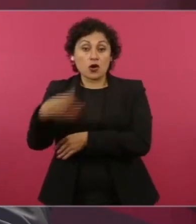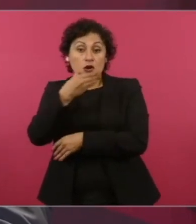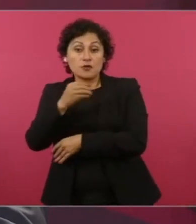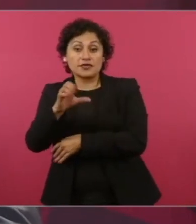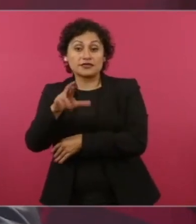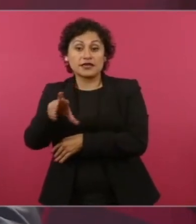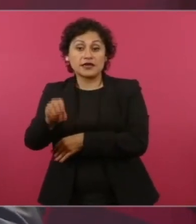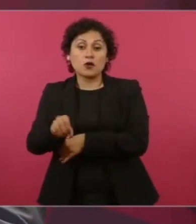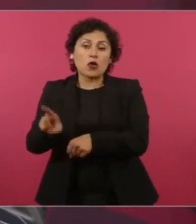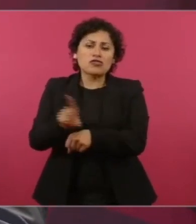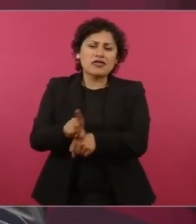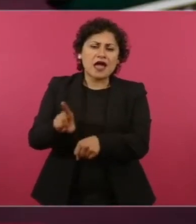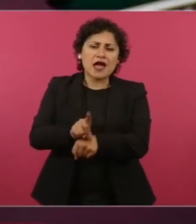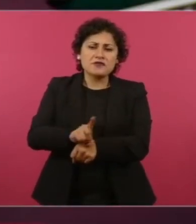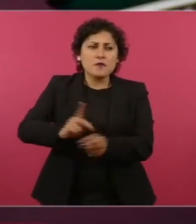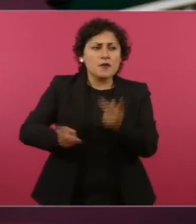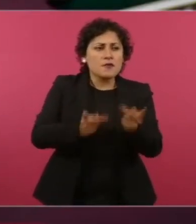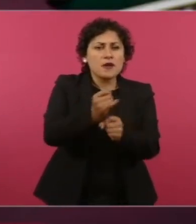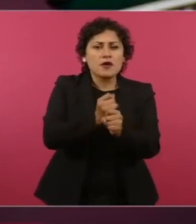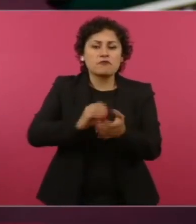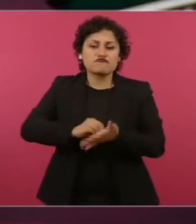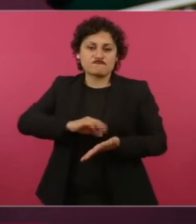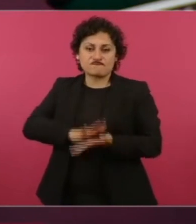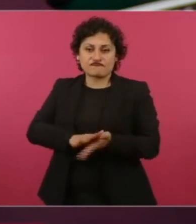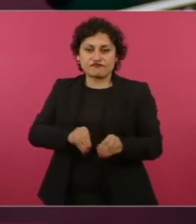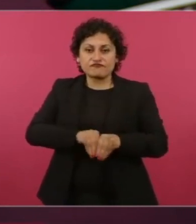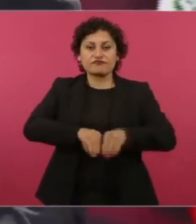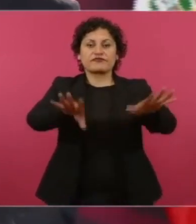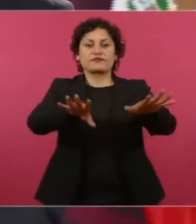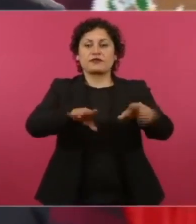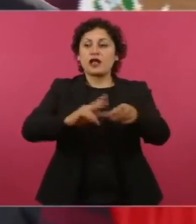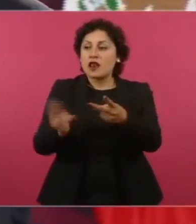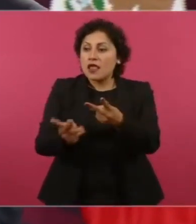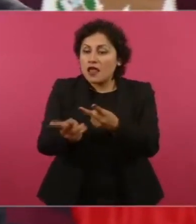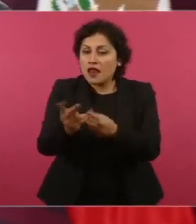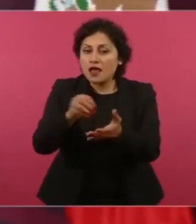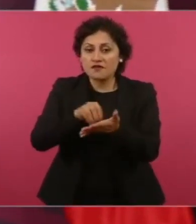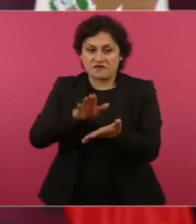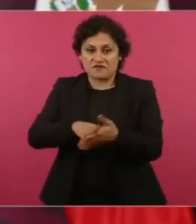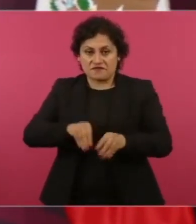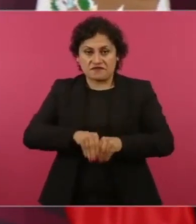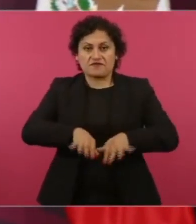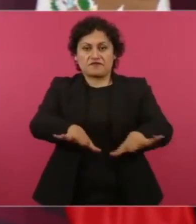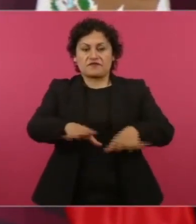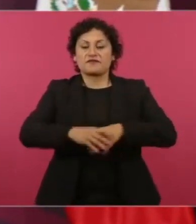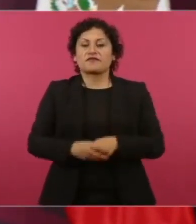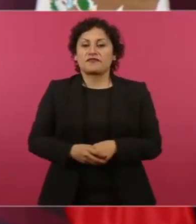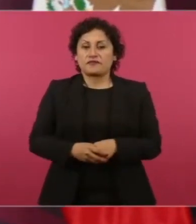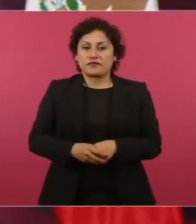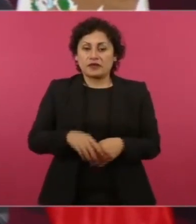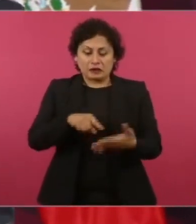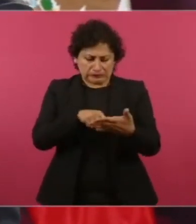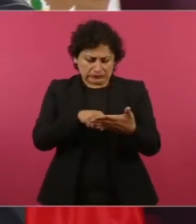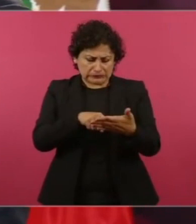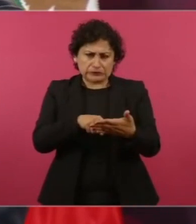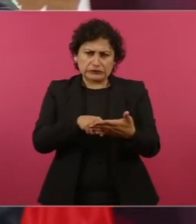creo que por 100 días, en donde ponía al licenciado Peña Nieto por las nubes.